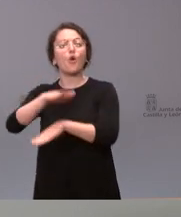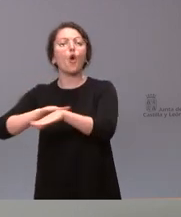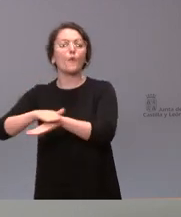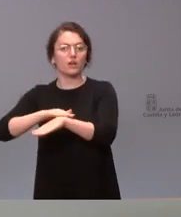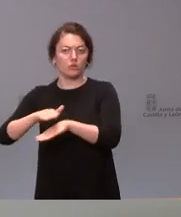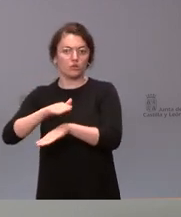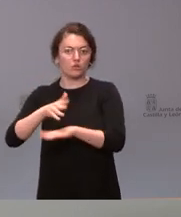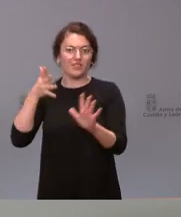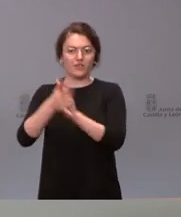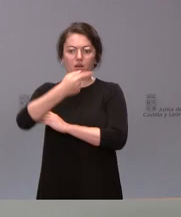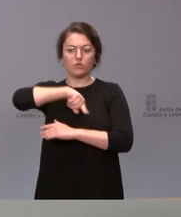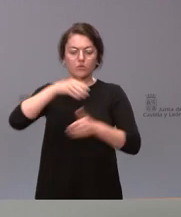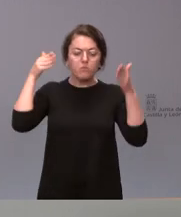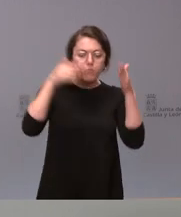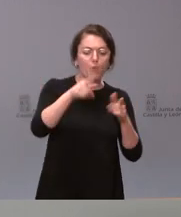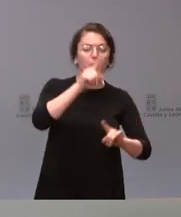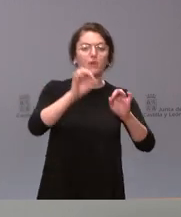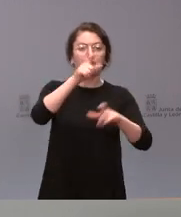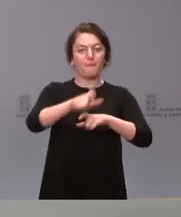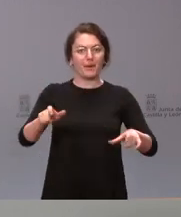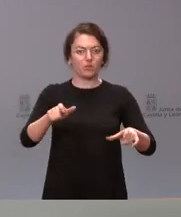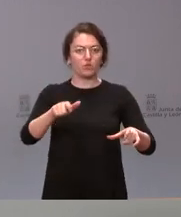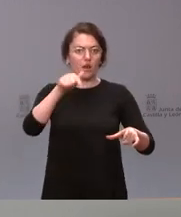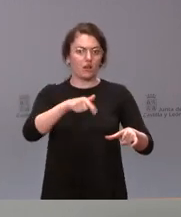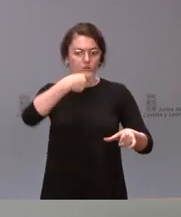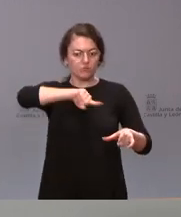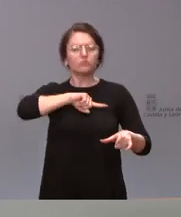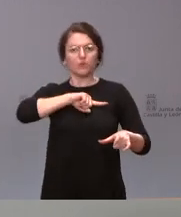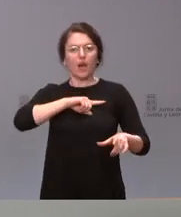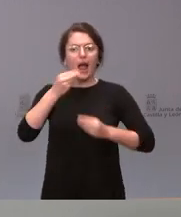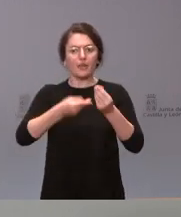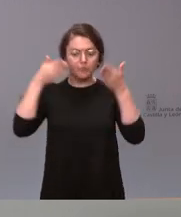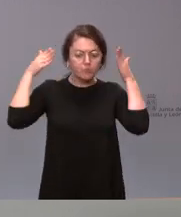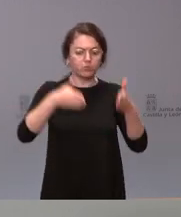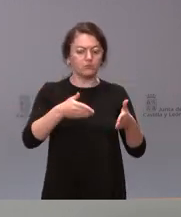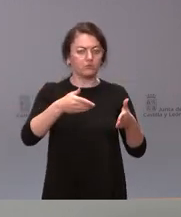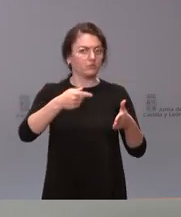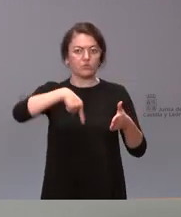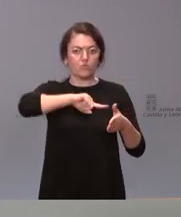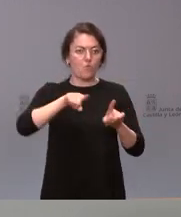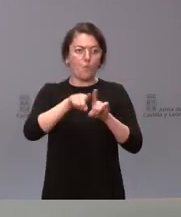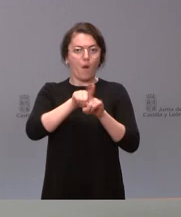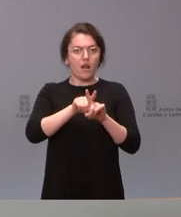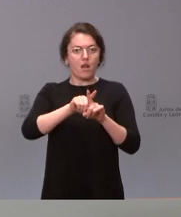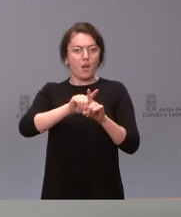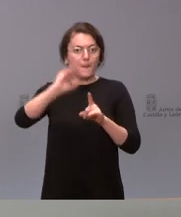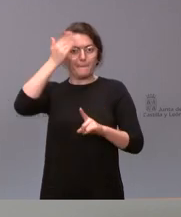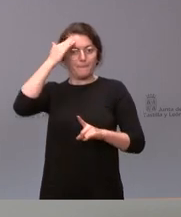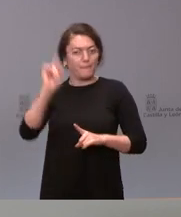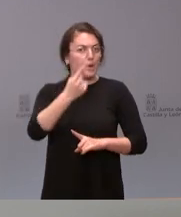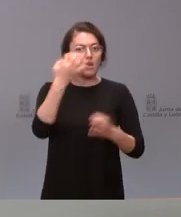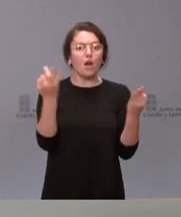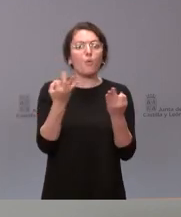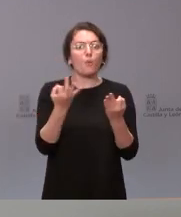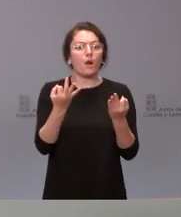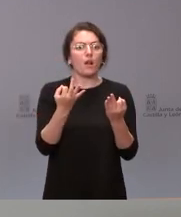centremos en los problemas de la gente, que es lo que estamos haciendo nosotros. Y, por tanto, esta es nuestra prioridad. La prioridad es estar claramente al lado